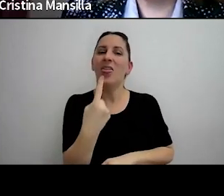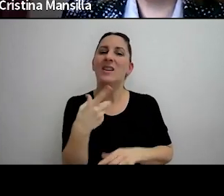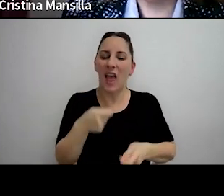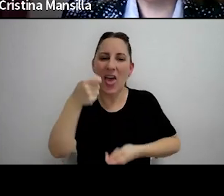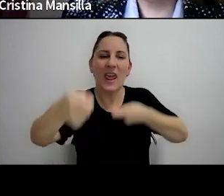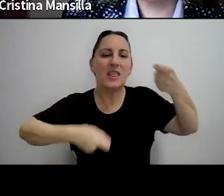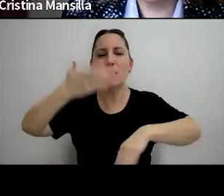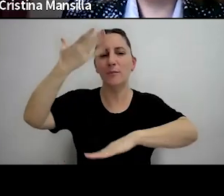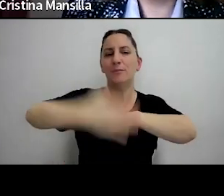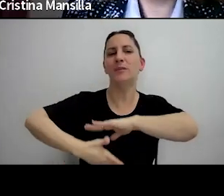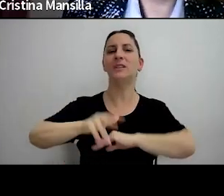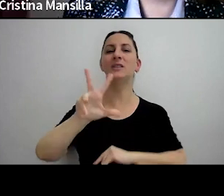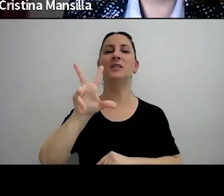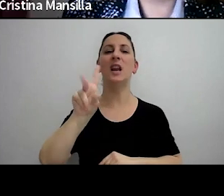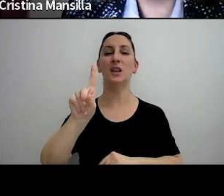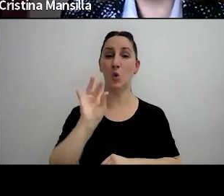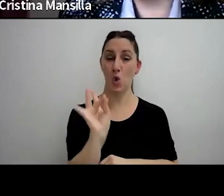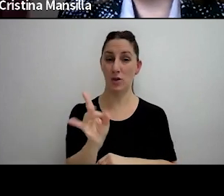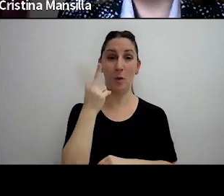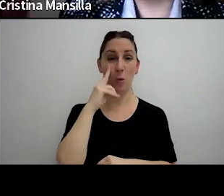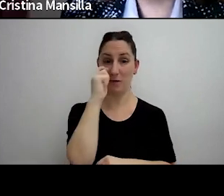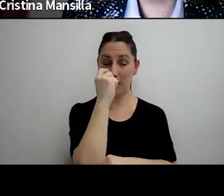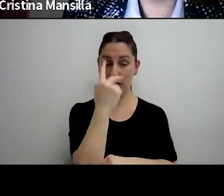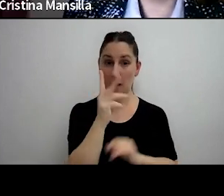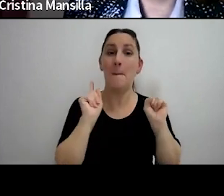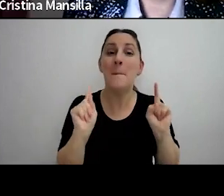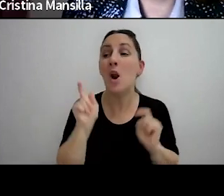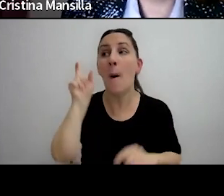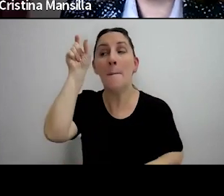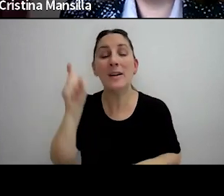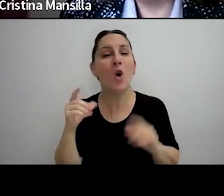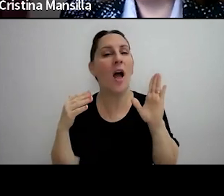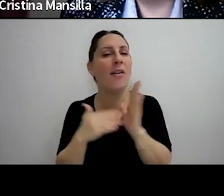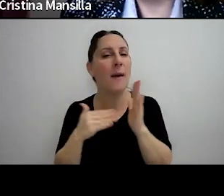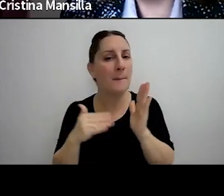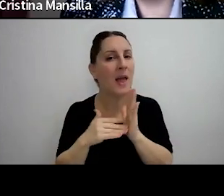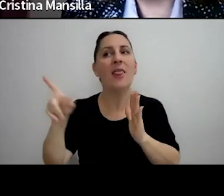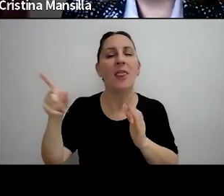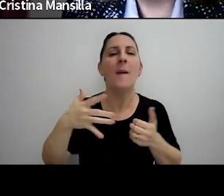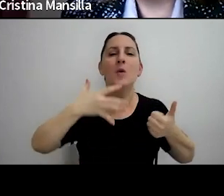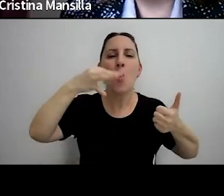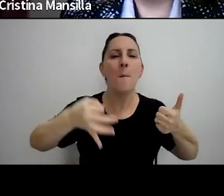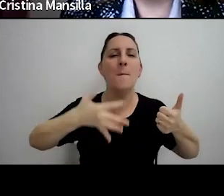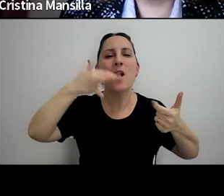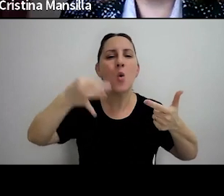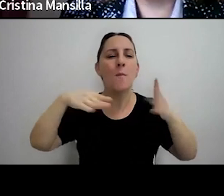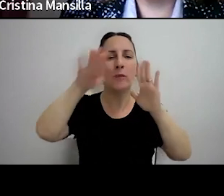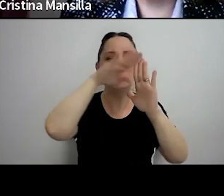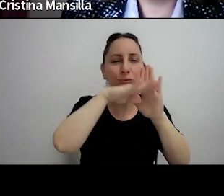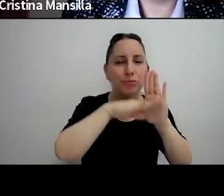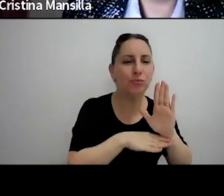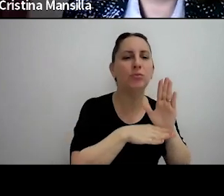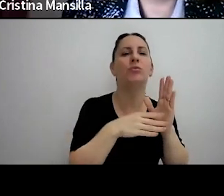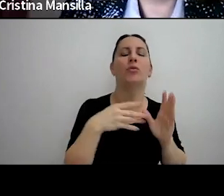hasta el treinta y uno de diciembre si siempre y cuando la persona cumpliera con el requisito de adquirir